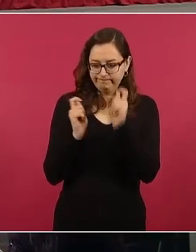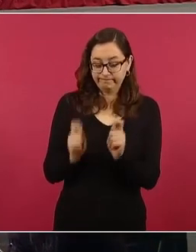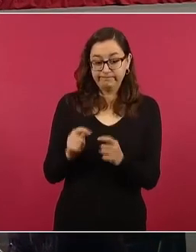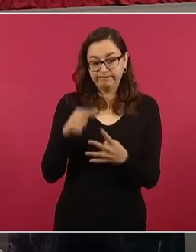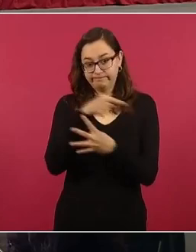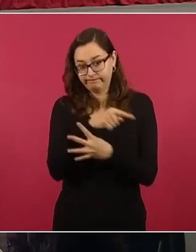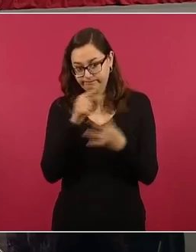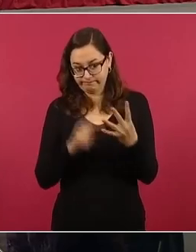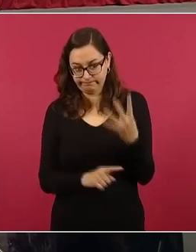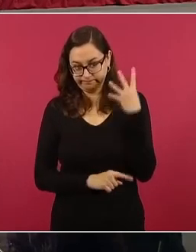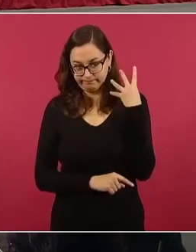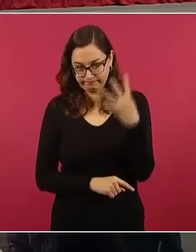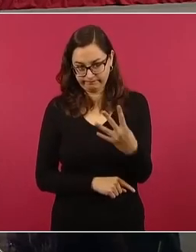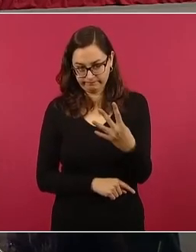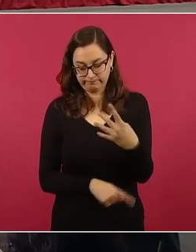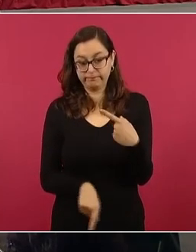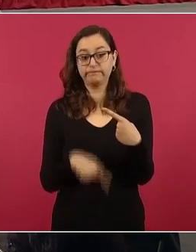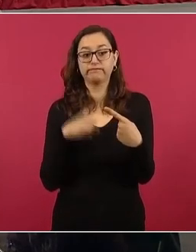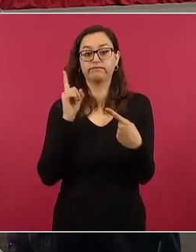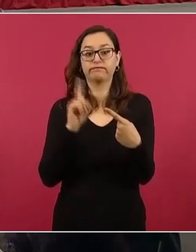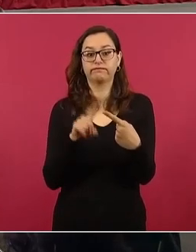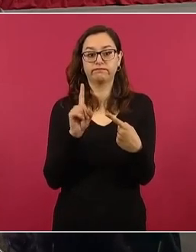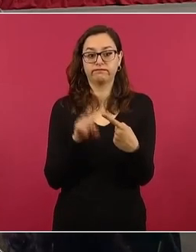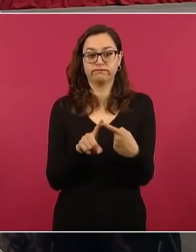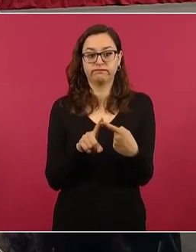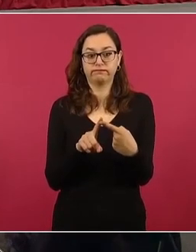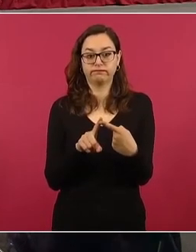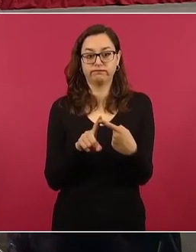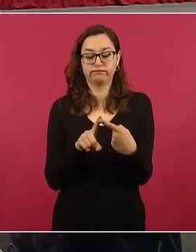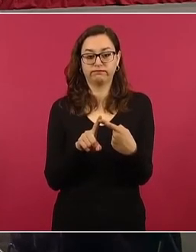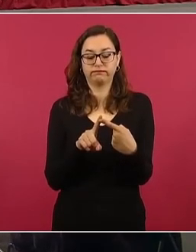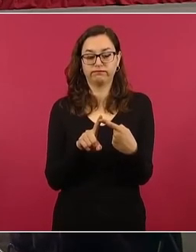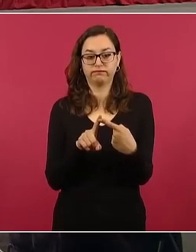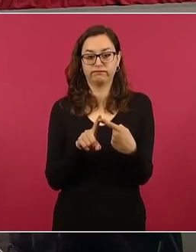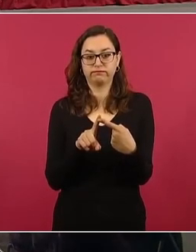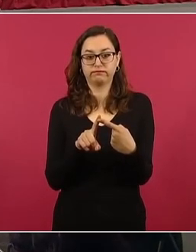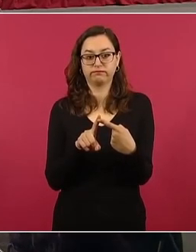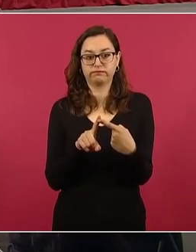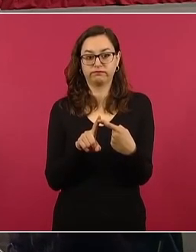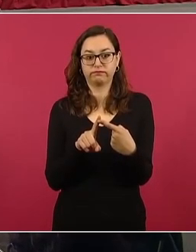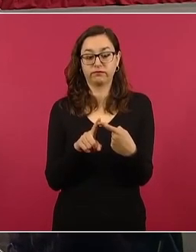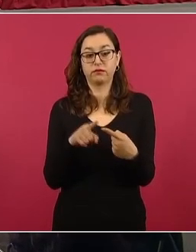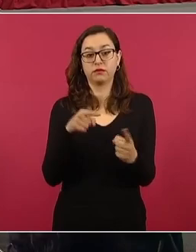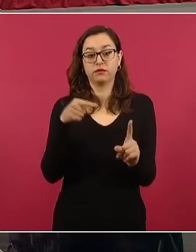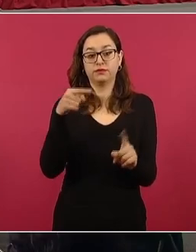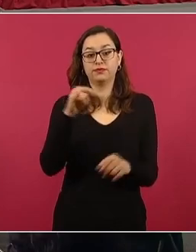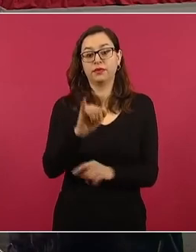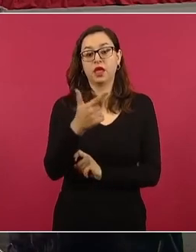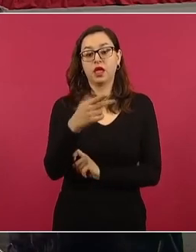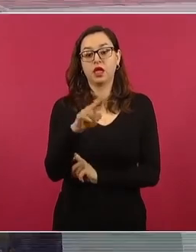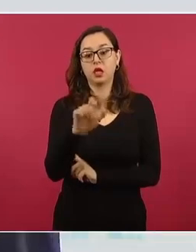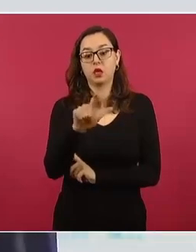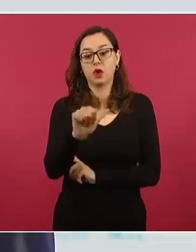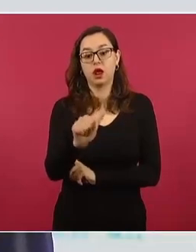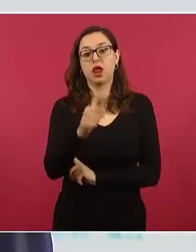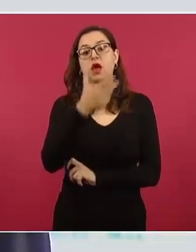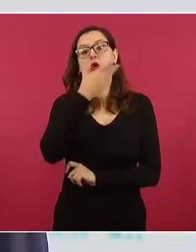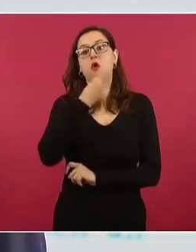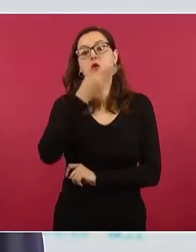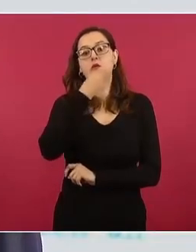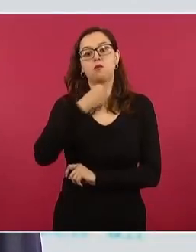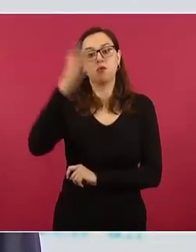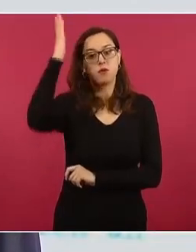El primero, cómo la desaparición y el homicidio del dirigente social en Igual, Arturo Hernández Cardona,